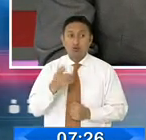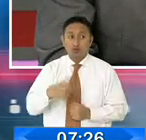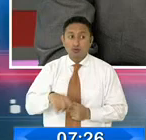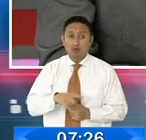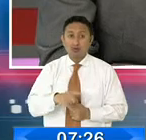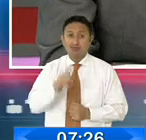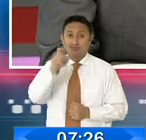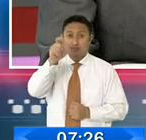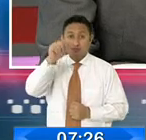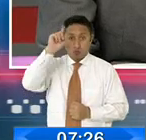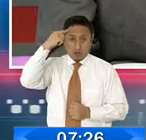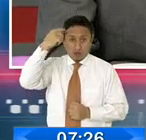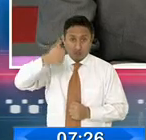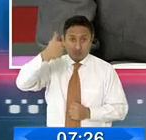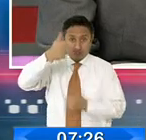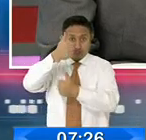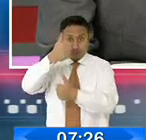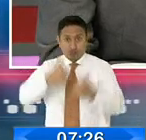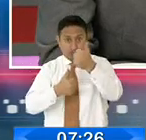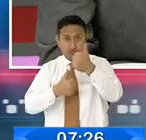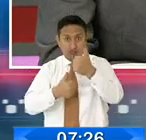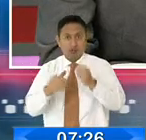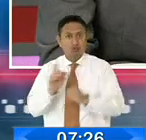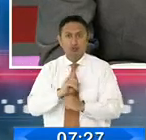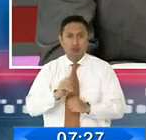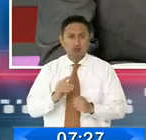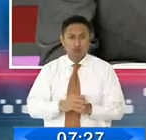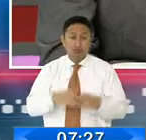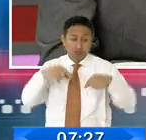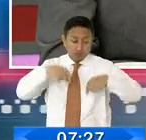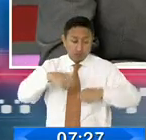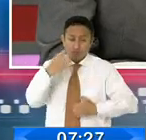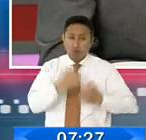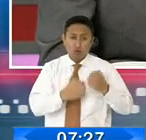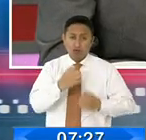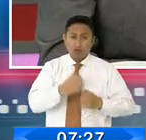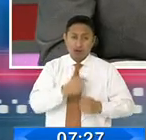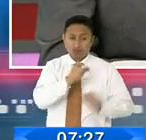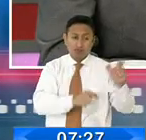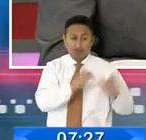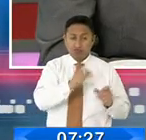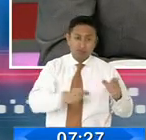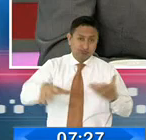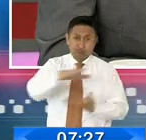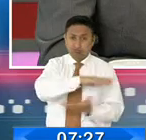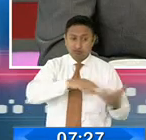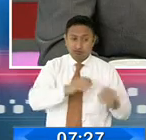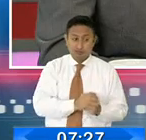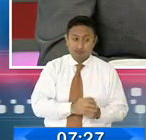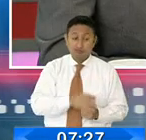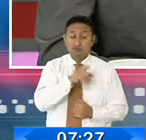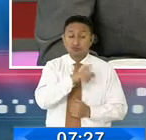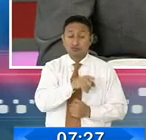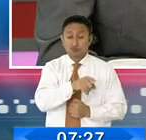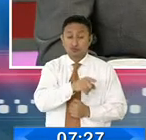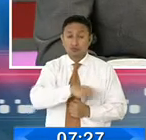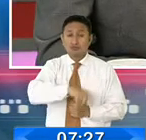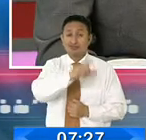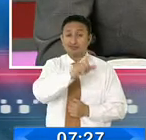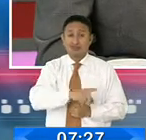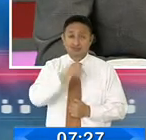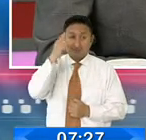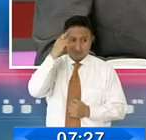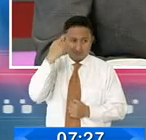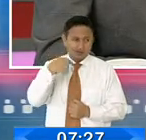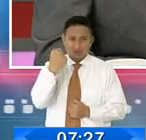un golpe de estado. No lo fue. Fue una revuelta popular que la señora en su ineptitud no